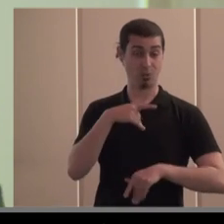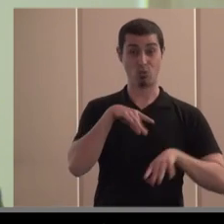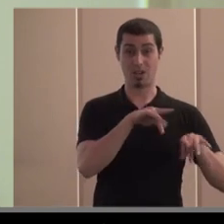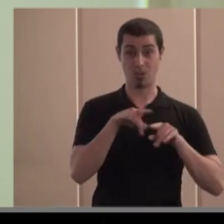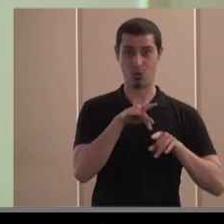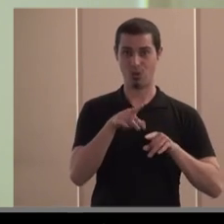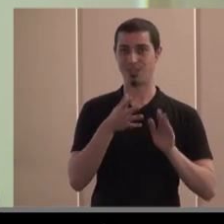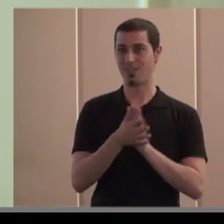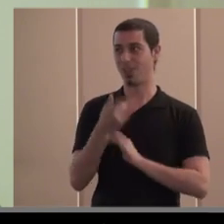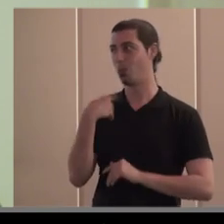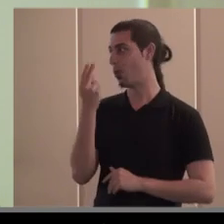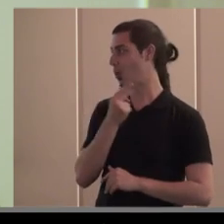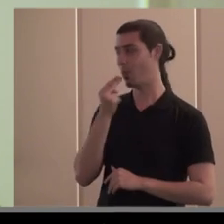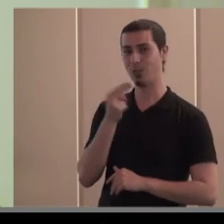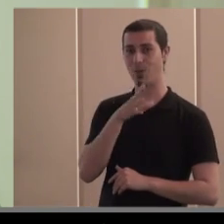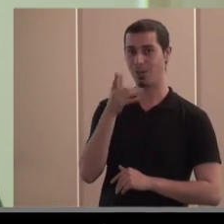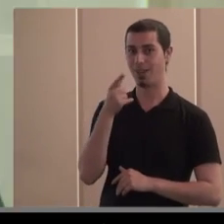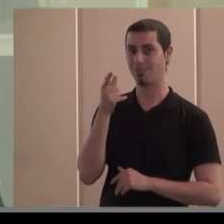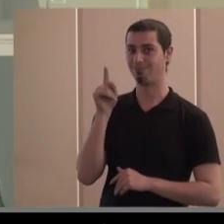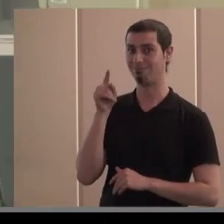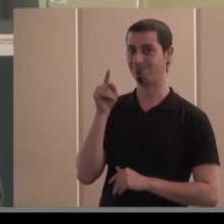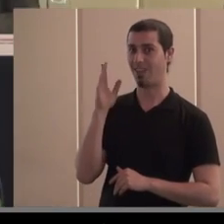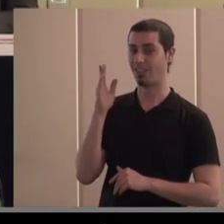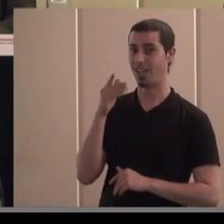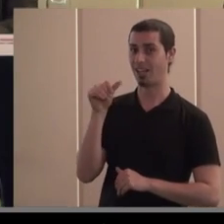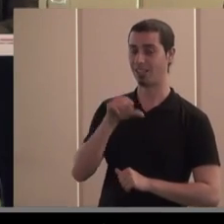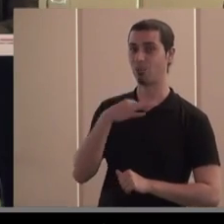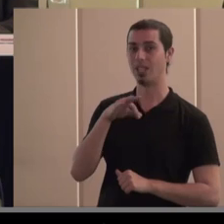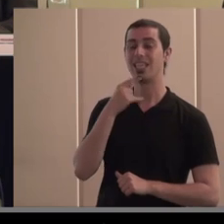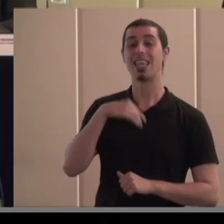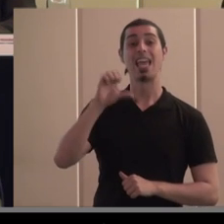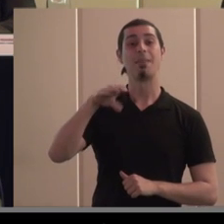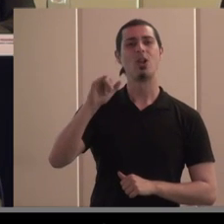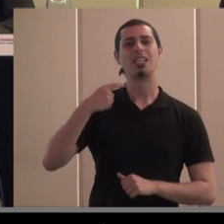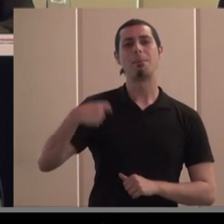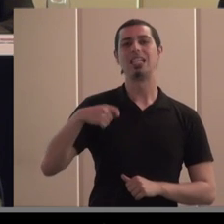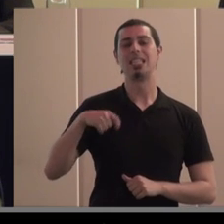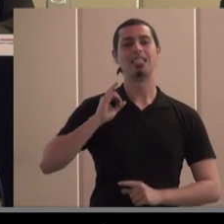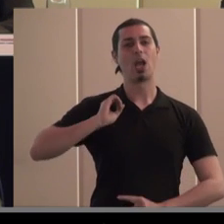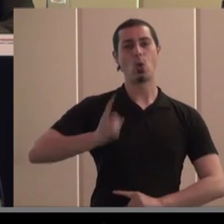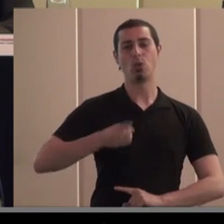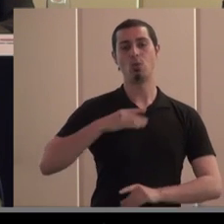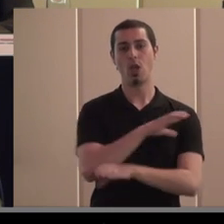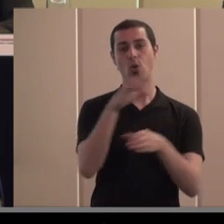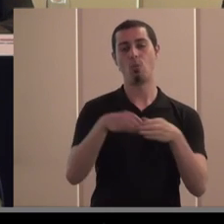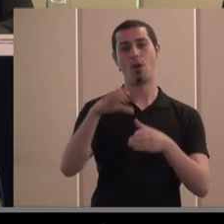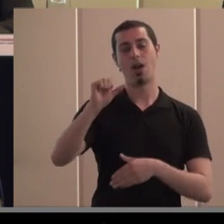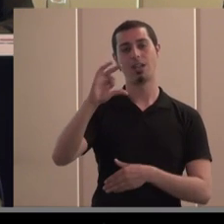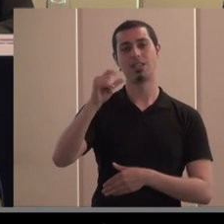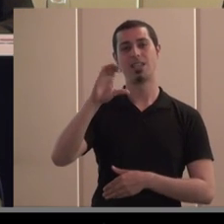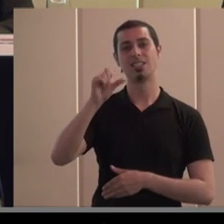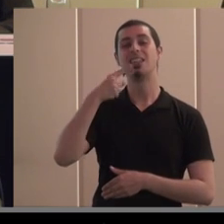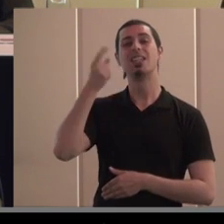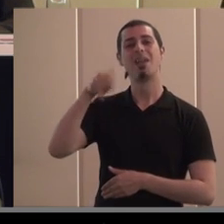porque hay que defender la tesis Emilio es presidente ejecutivo del grupo ASTES probablemente más conocido